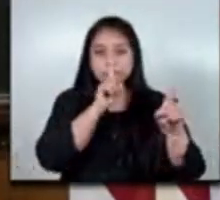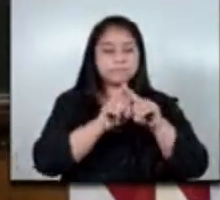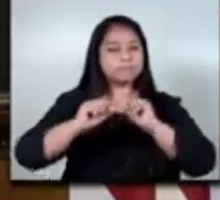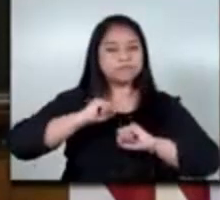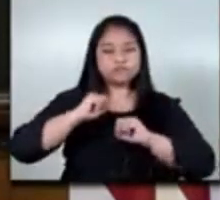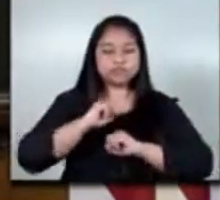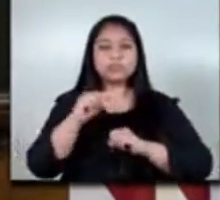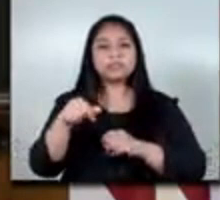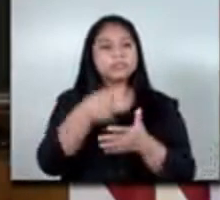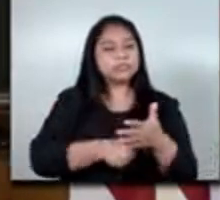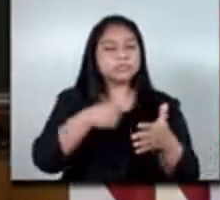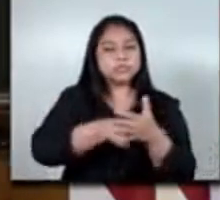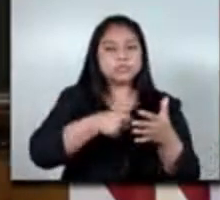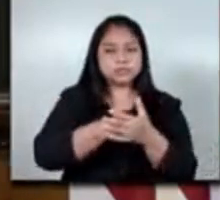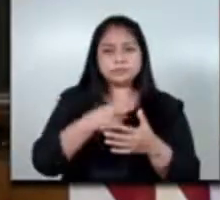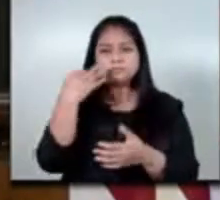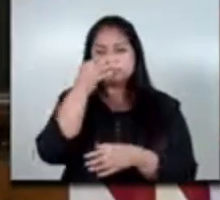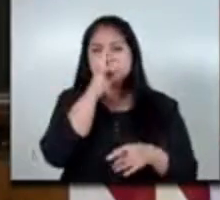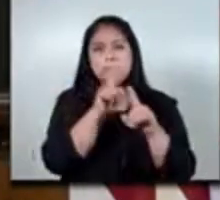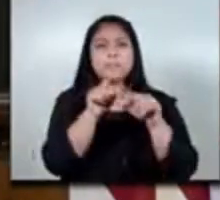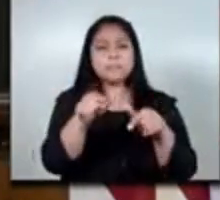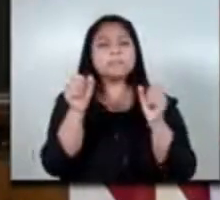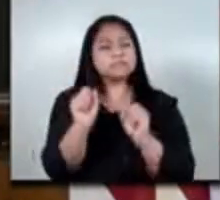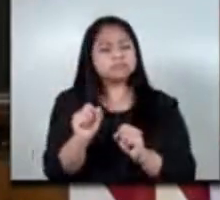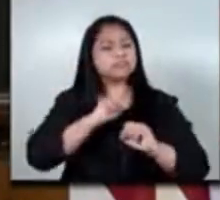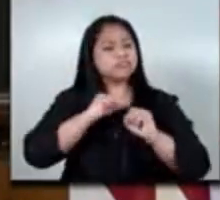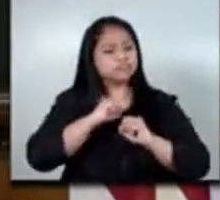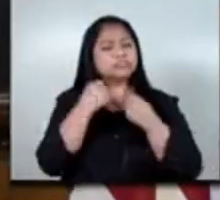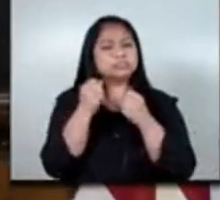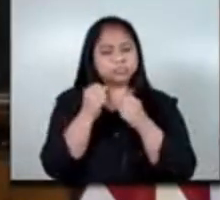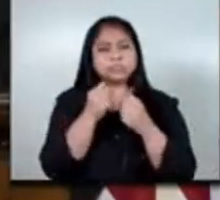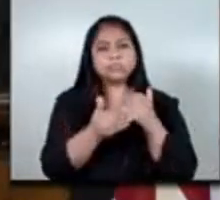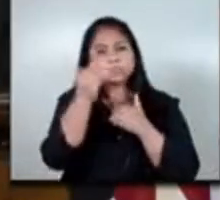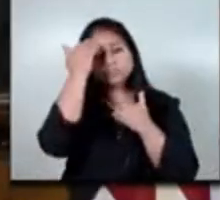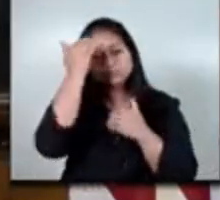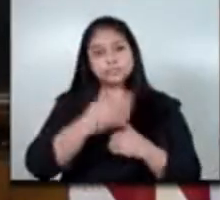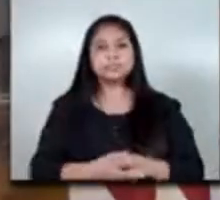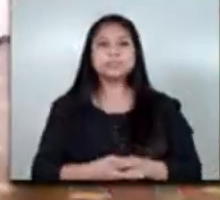luchar por su futuro y por lo que uno quiere hacer se puede sacar adelante muchísimas gracias